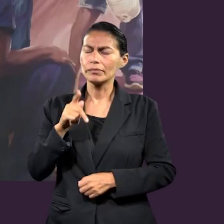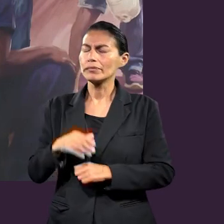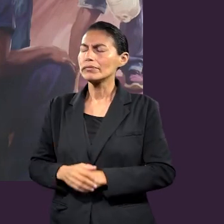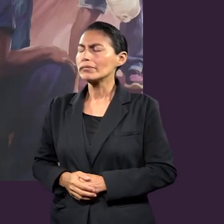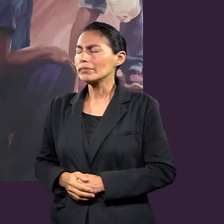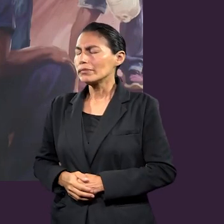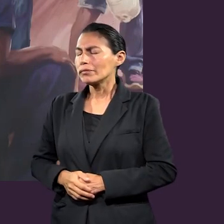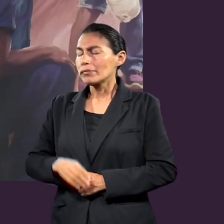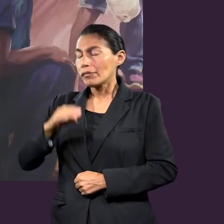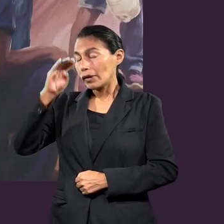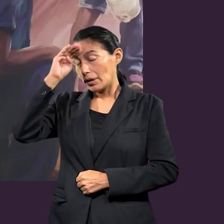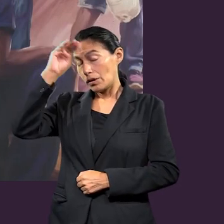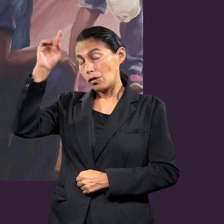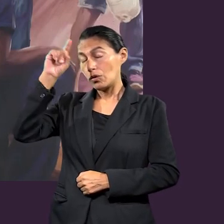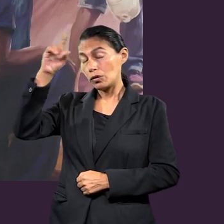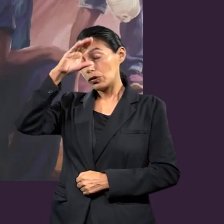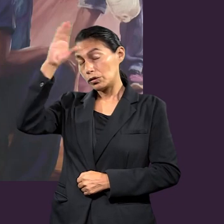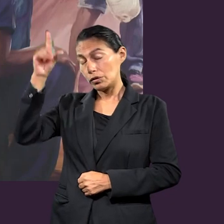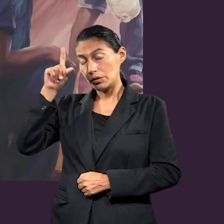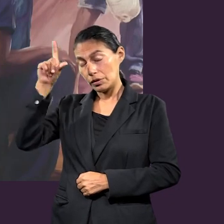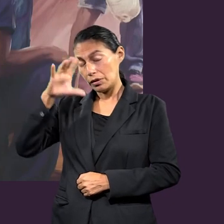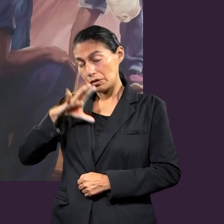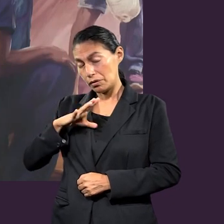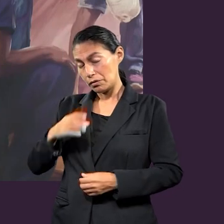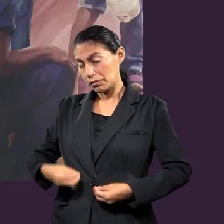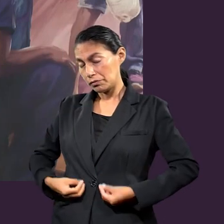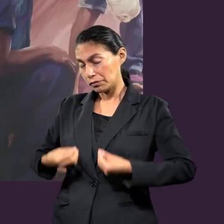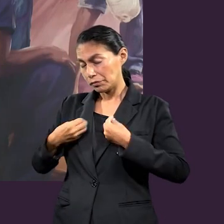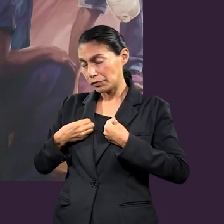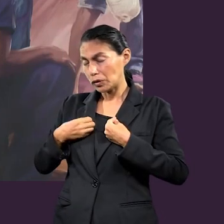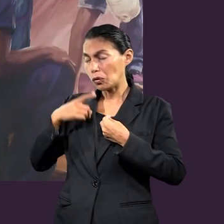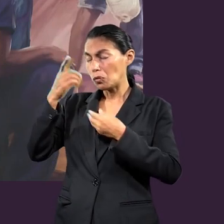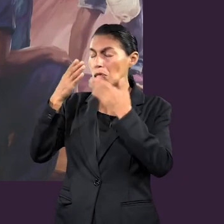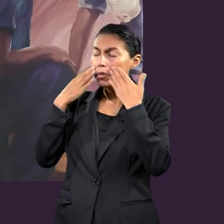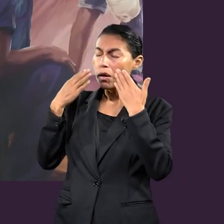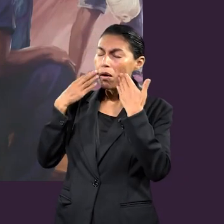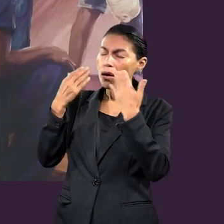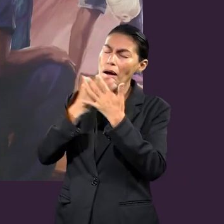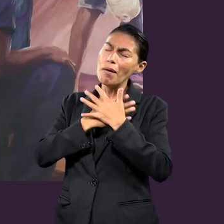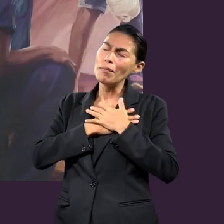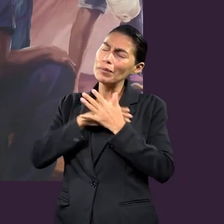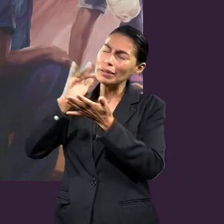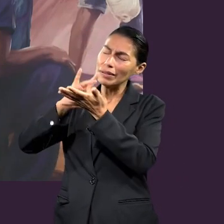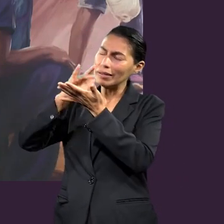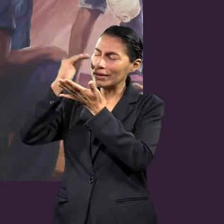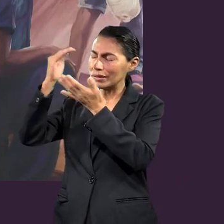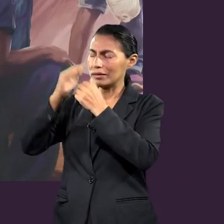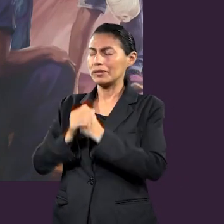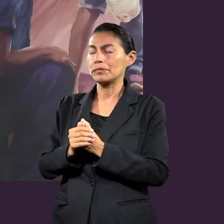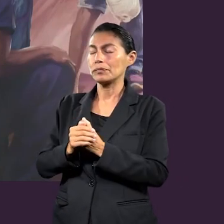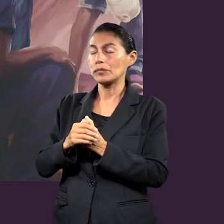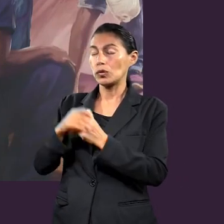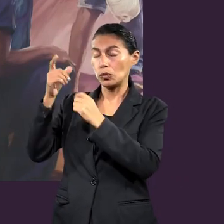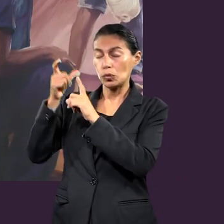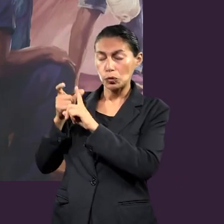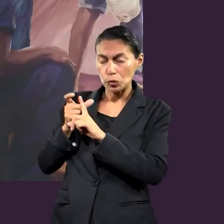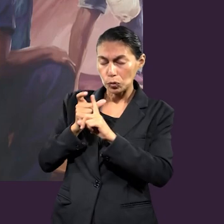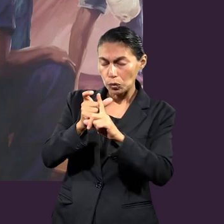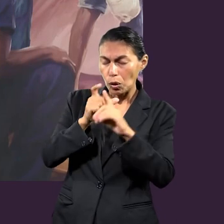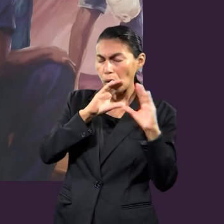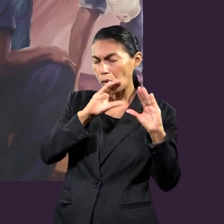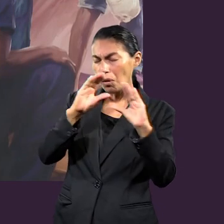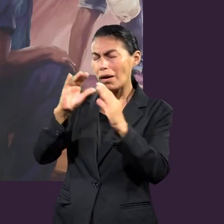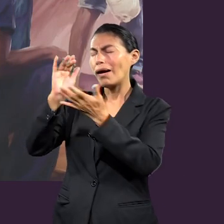cielos, gracias Señor por tu amor, por tu misericordia. Gracias porque nos has cuidado durante todo este tiempo. Bendice este programa y que en este